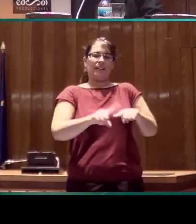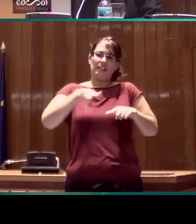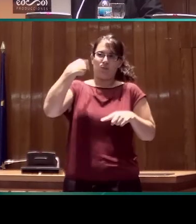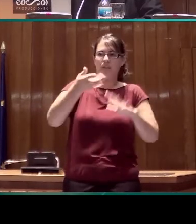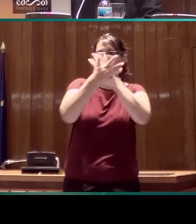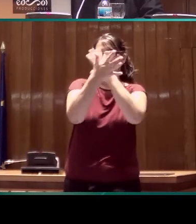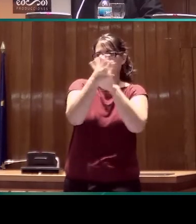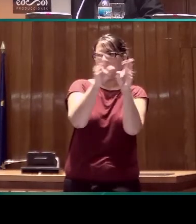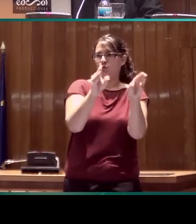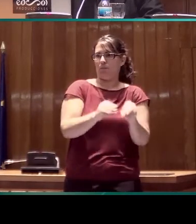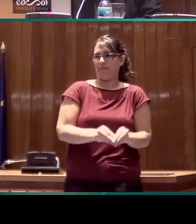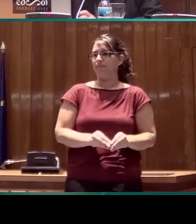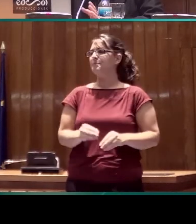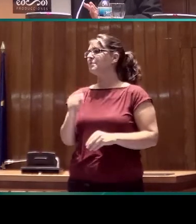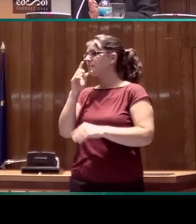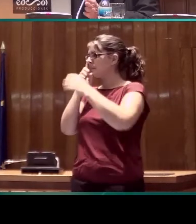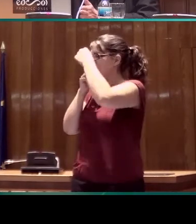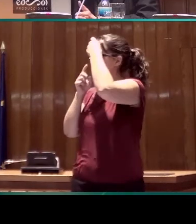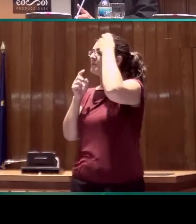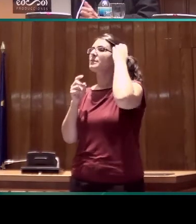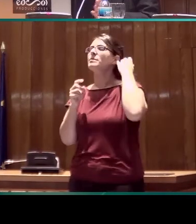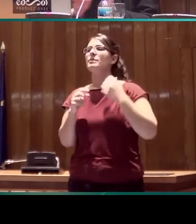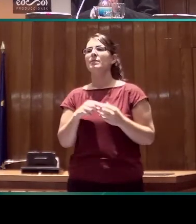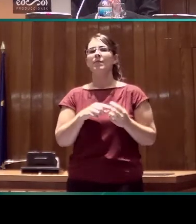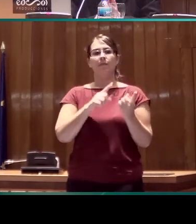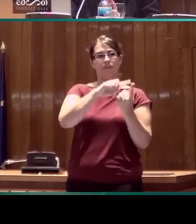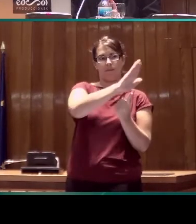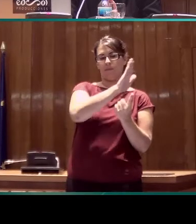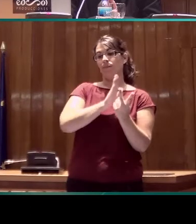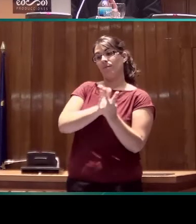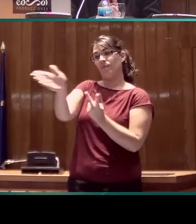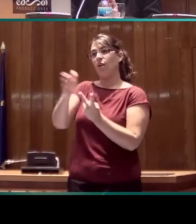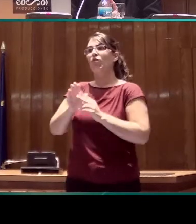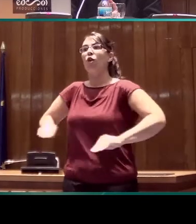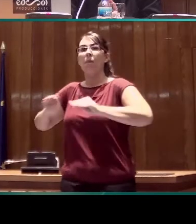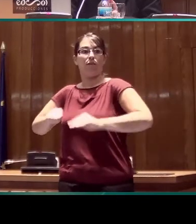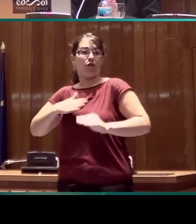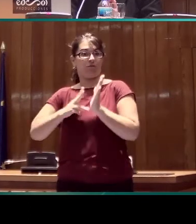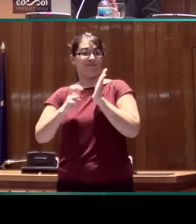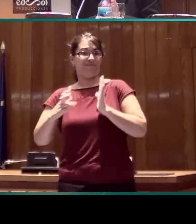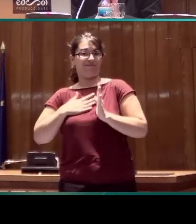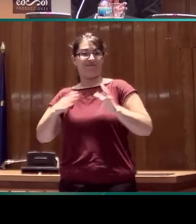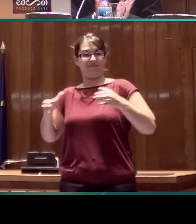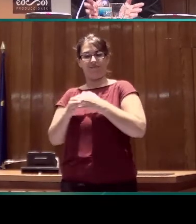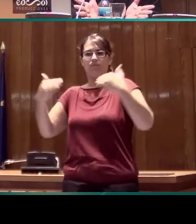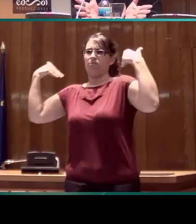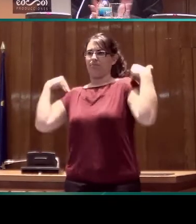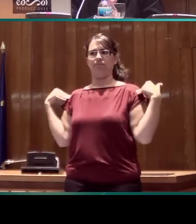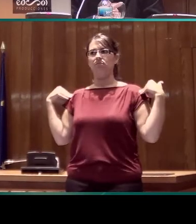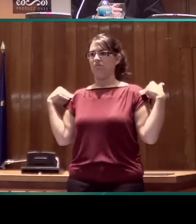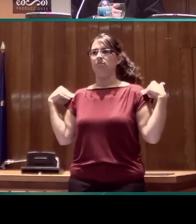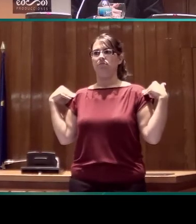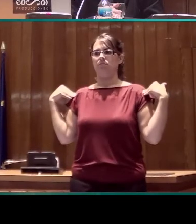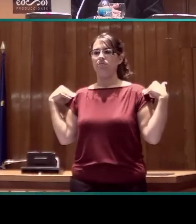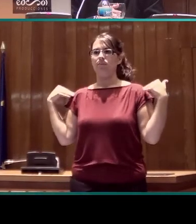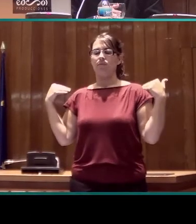rápidamente. En cuanto a formación, pues UCIL-CEUBA es el encargado de, o los